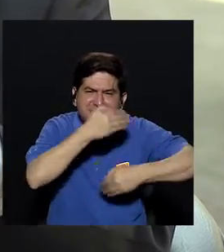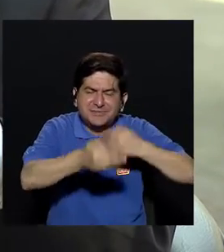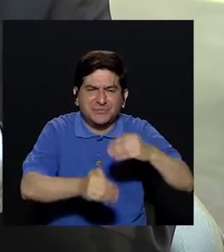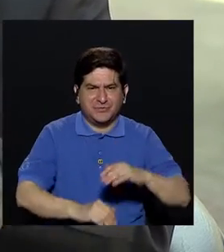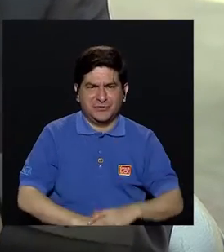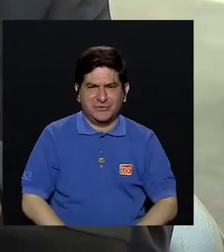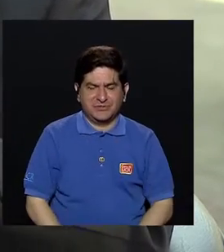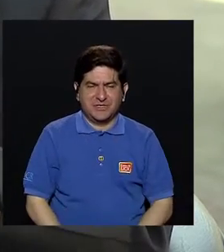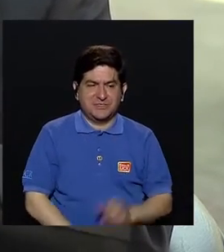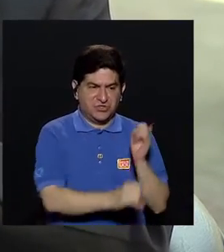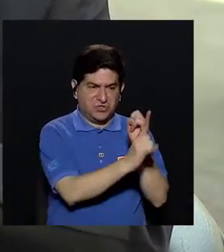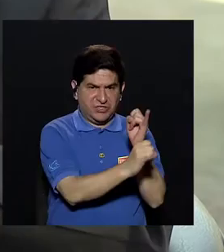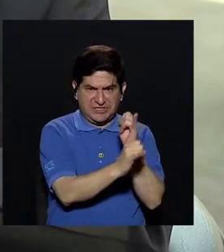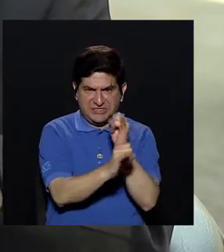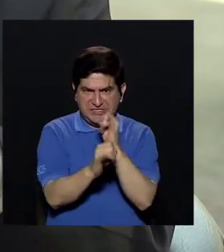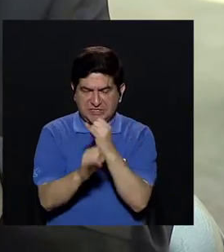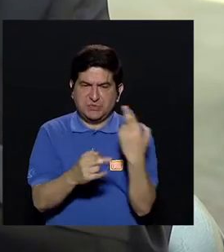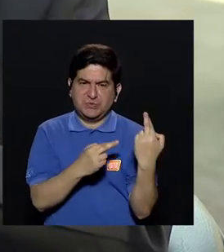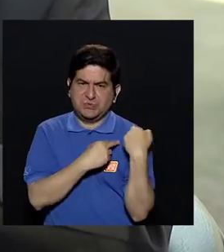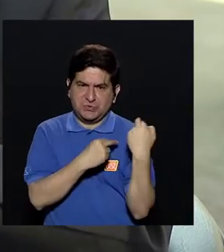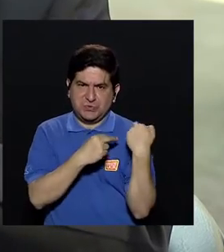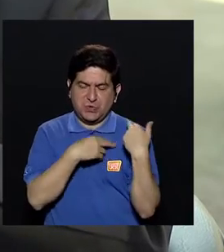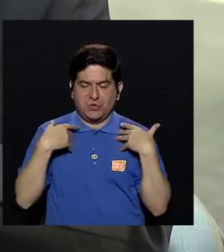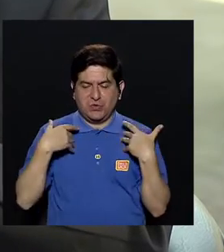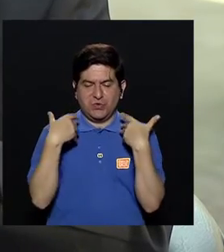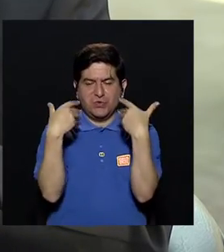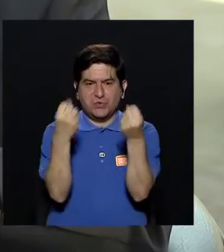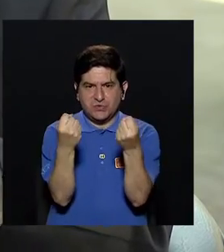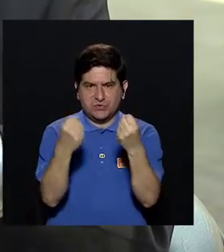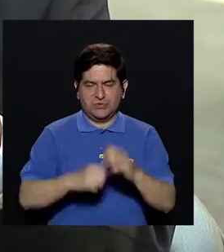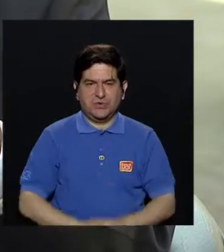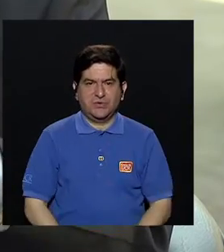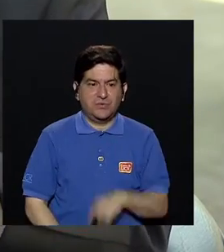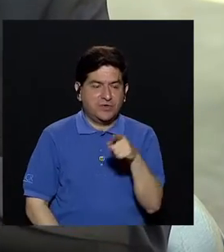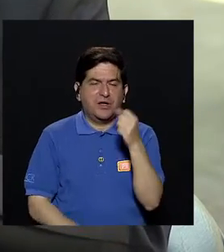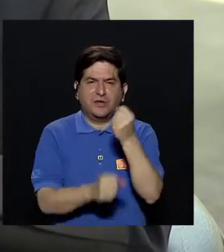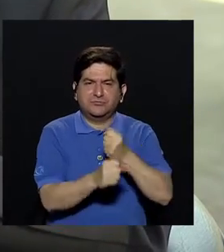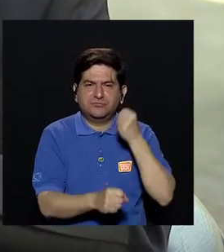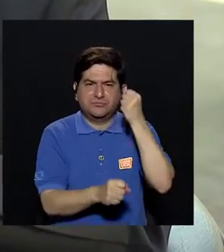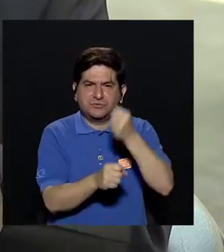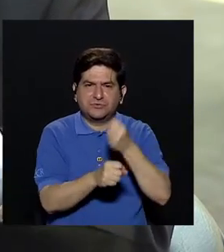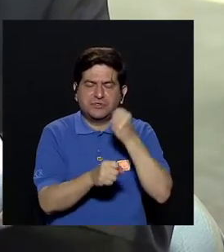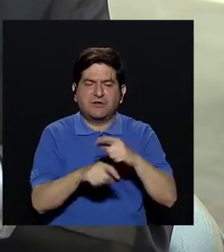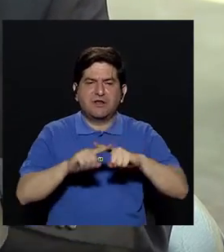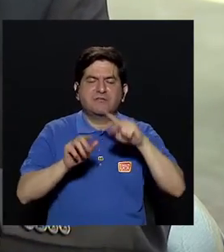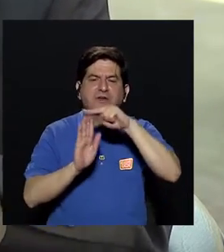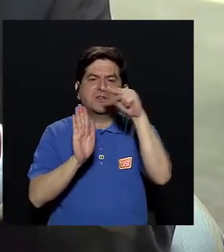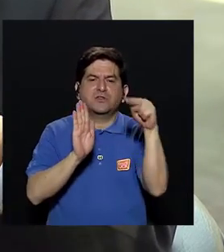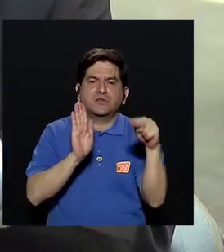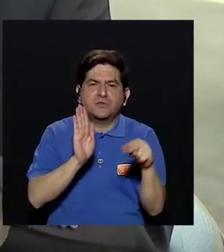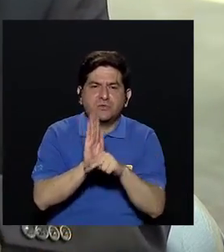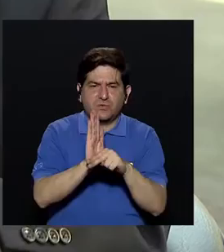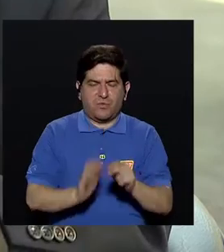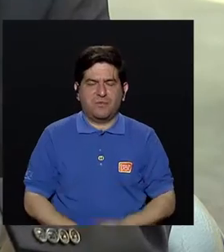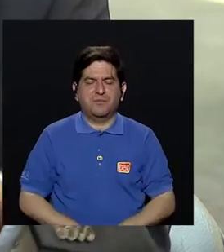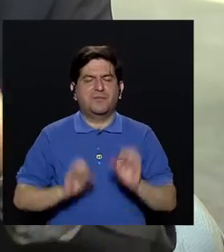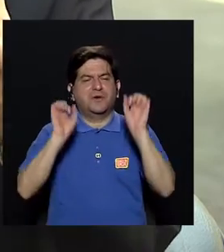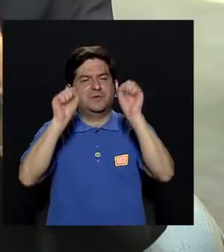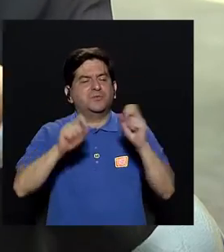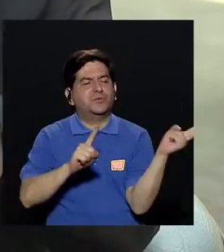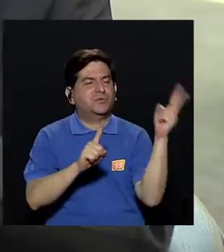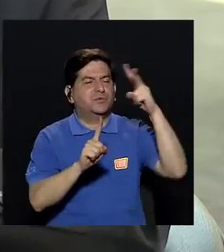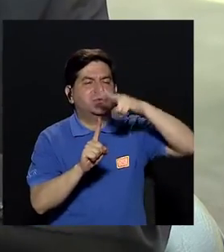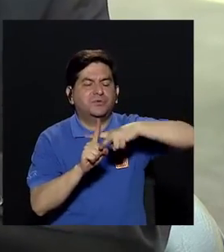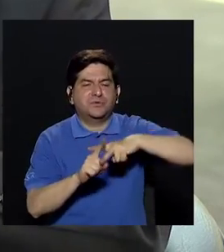en el cual las instituciones encargadas de la salud están elaborando lineamientos y normativas que